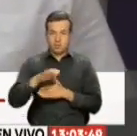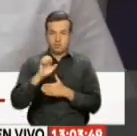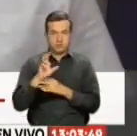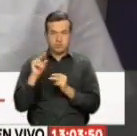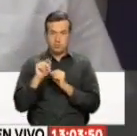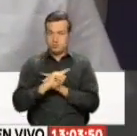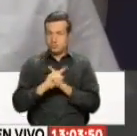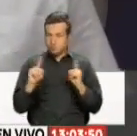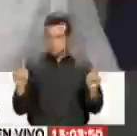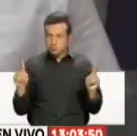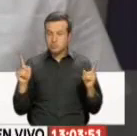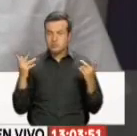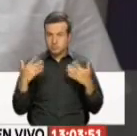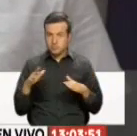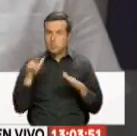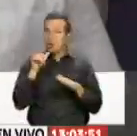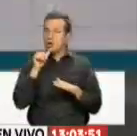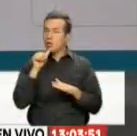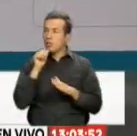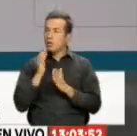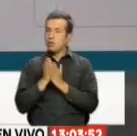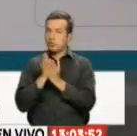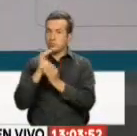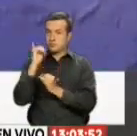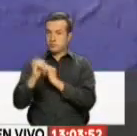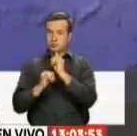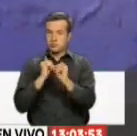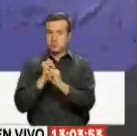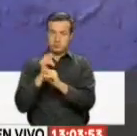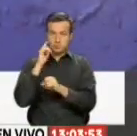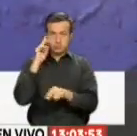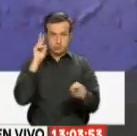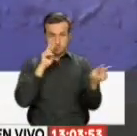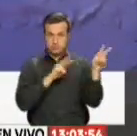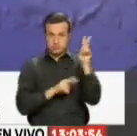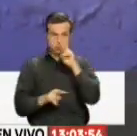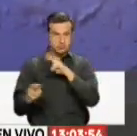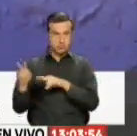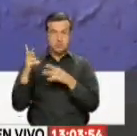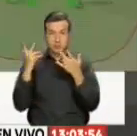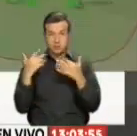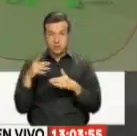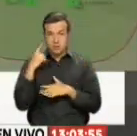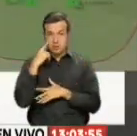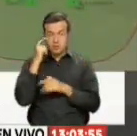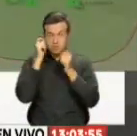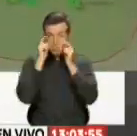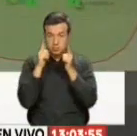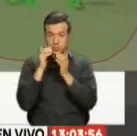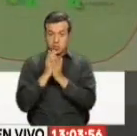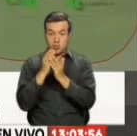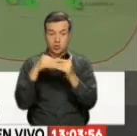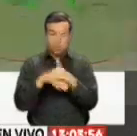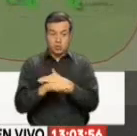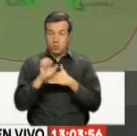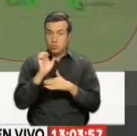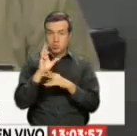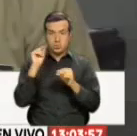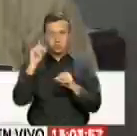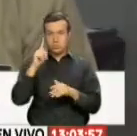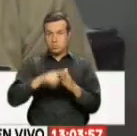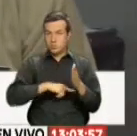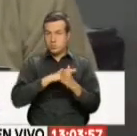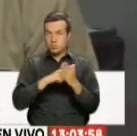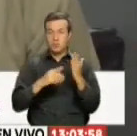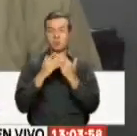exclusiva, está en aguas internacionales. Las actividades de monitoreo se han intensificado para evitar que dichas flotas ingresen a aguas ecuatorianas.